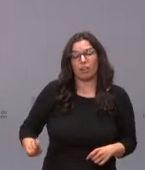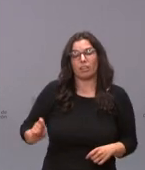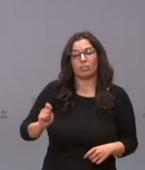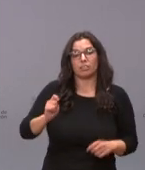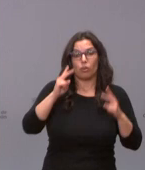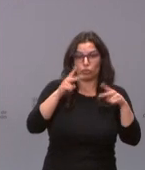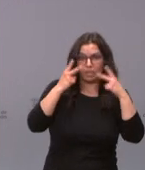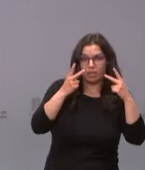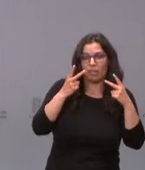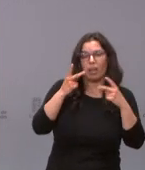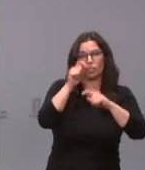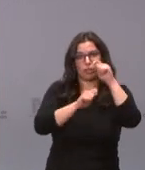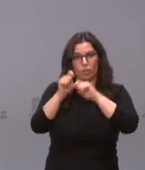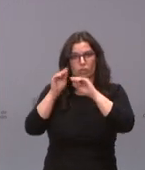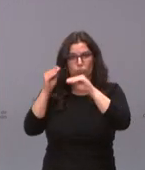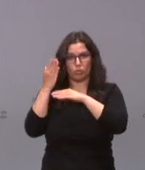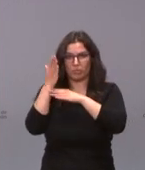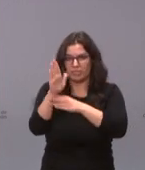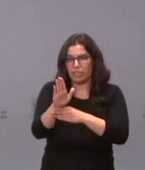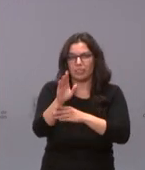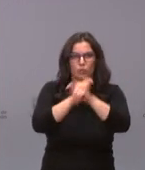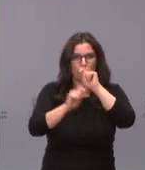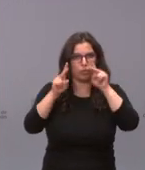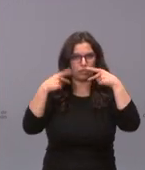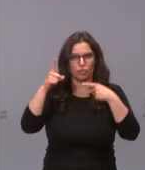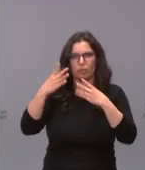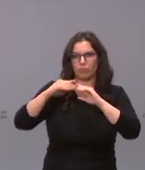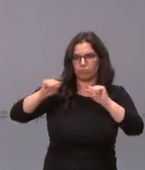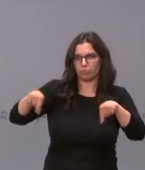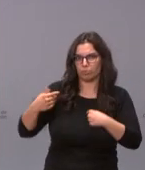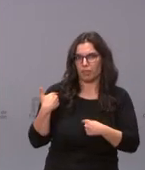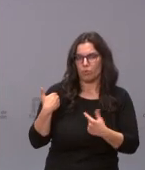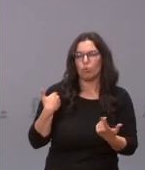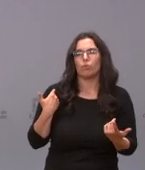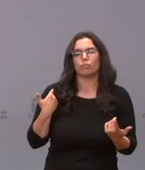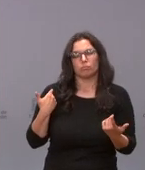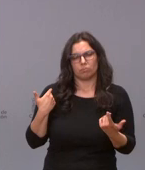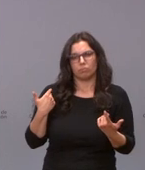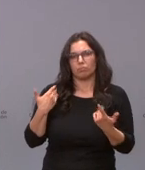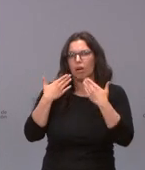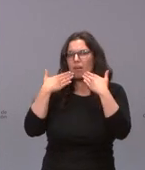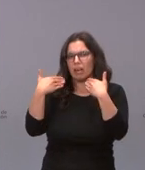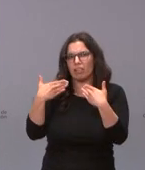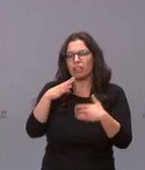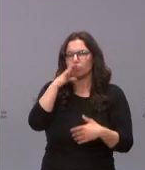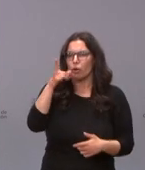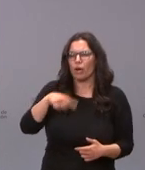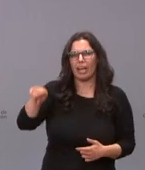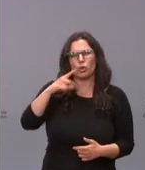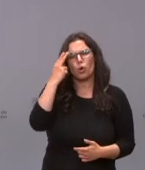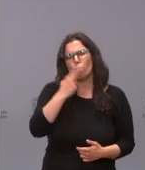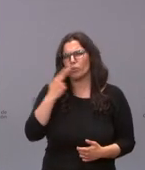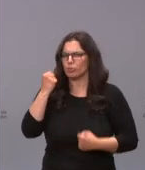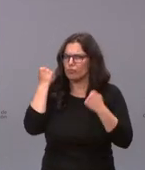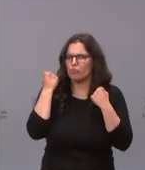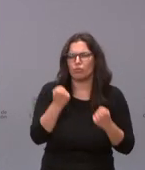representantes como a la asociación de hosteleros con la que hemos firmado un reciente acuerdo elevadísimo grado de compromiso